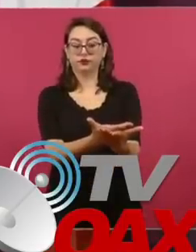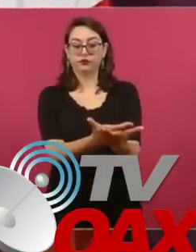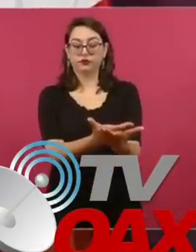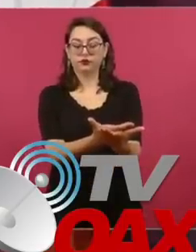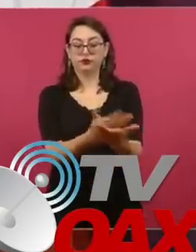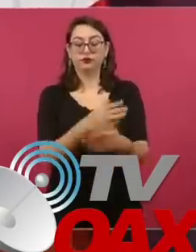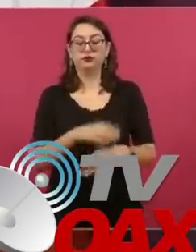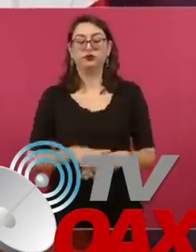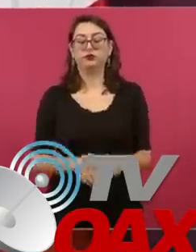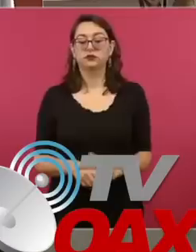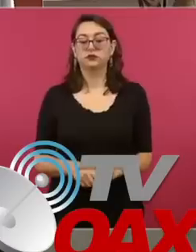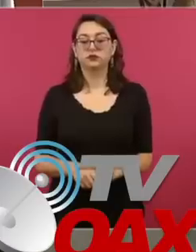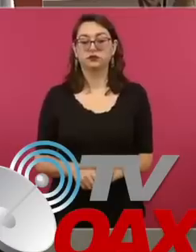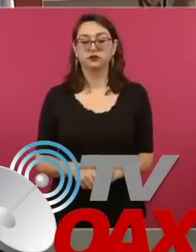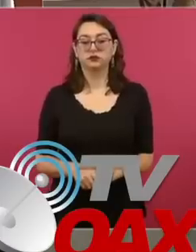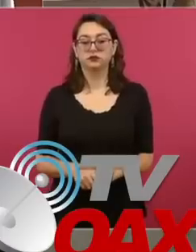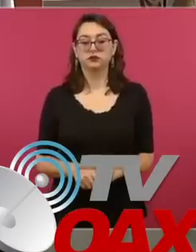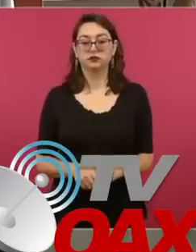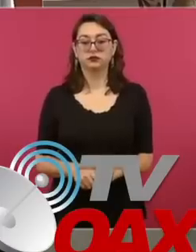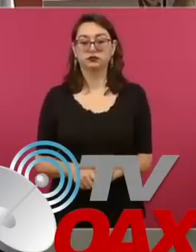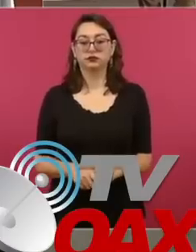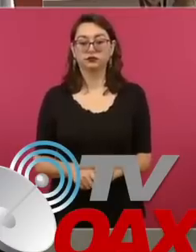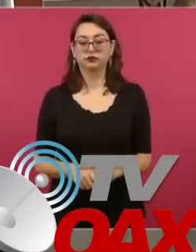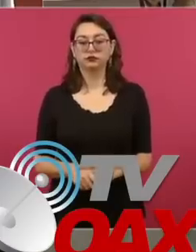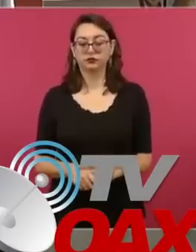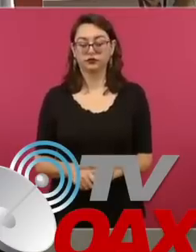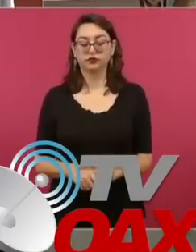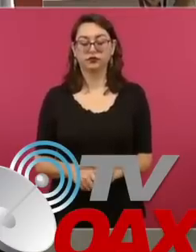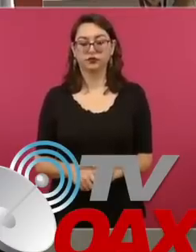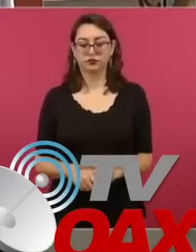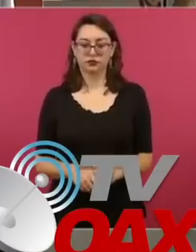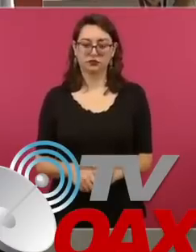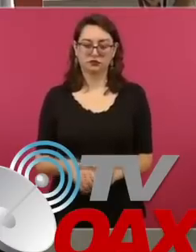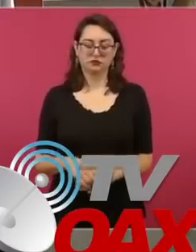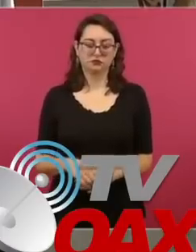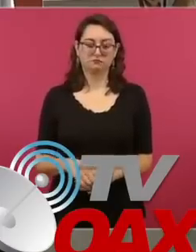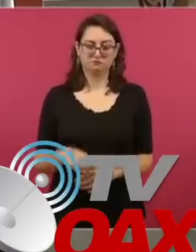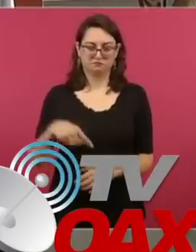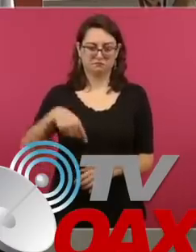gringa, quienes se sentían dueños del sitio e intocables.